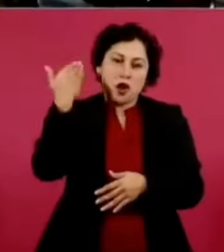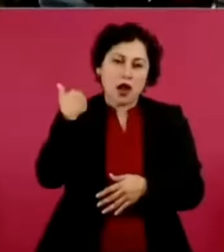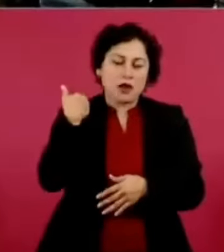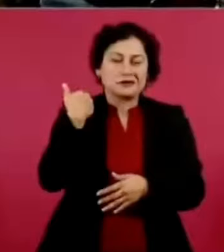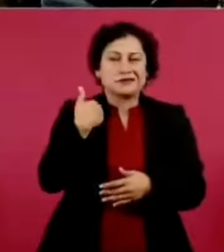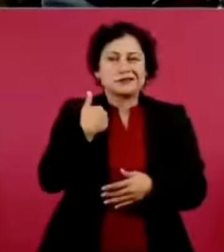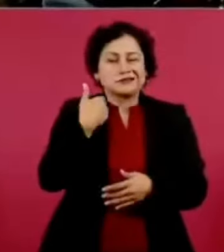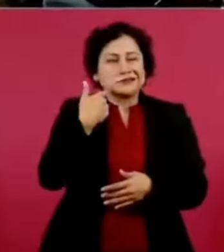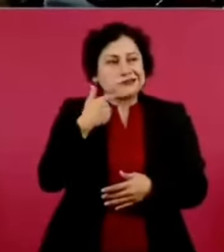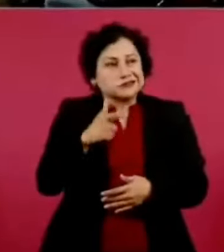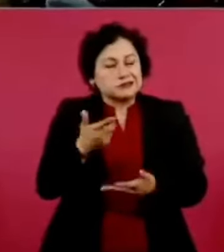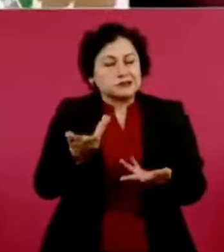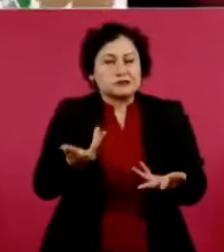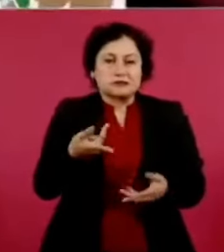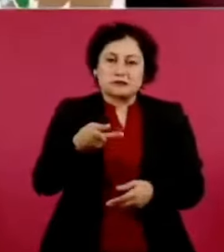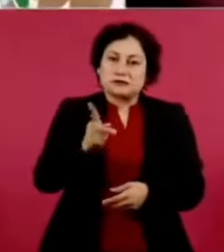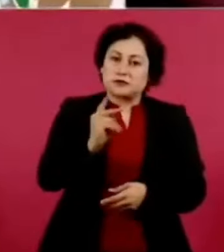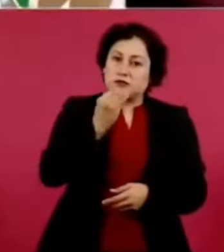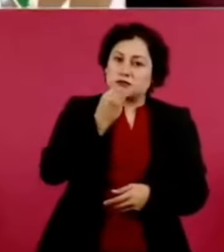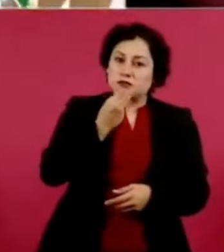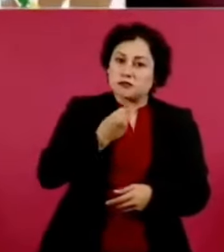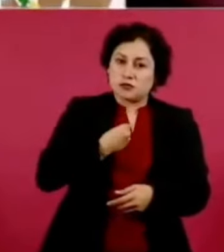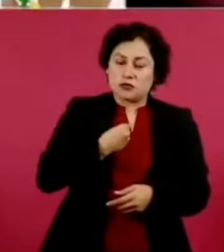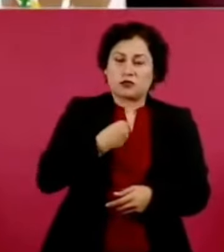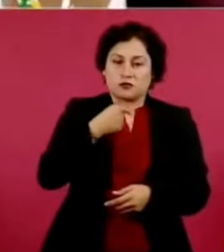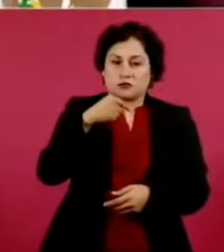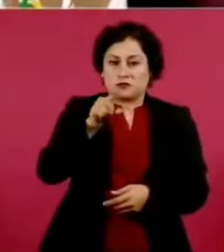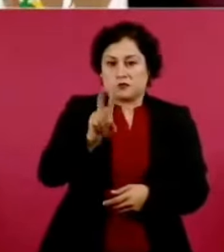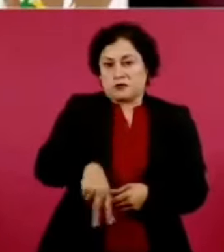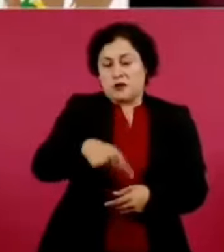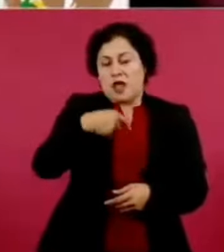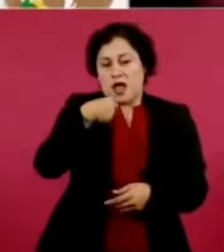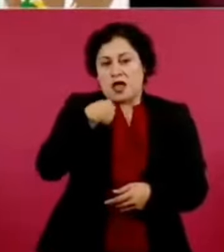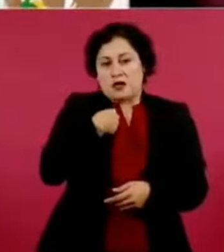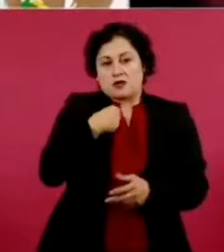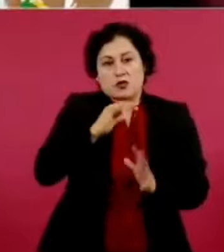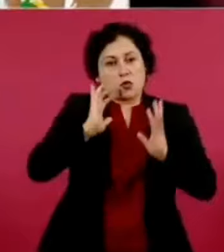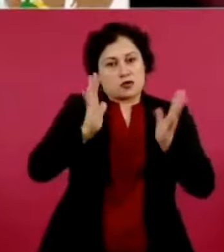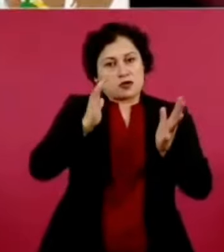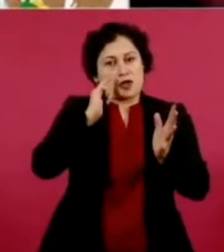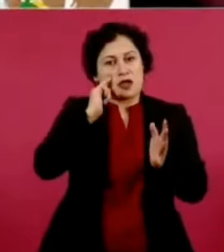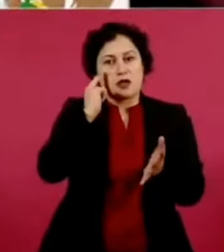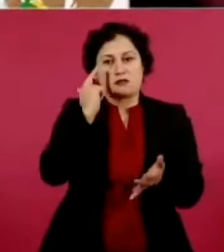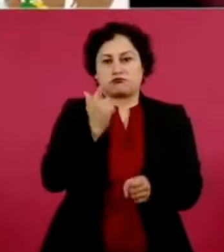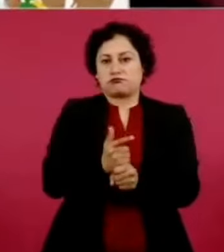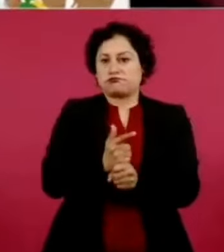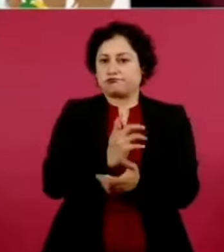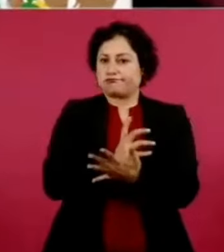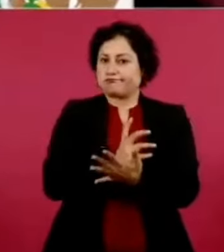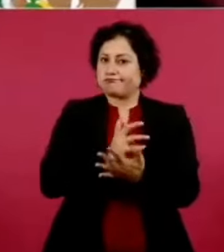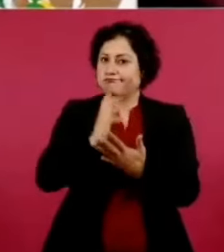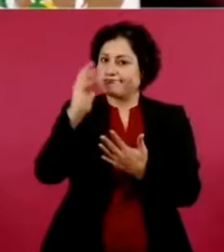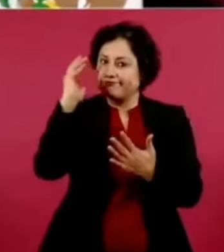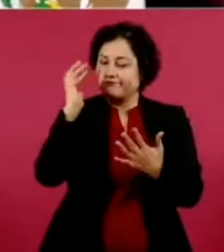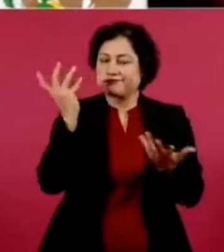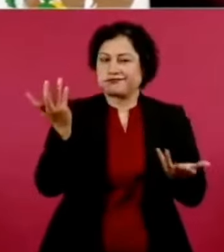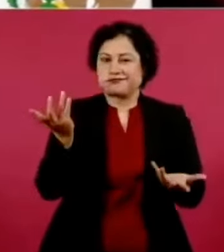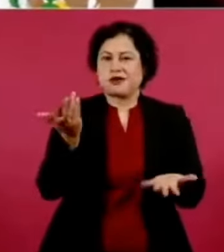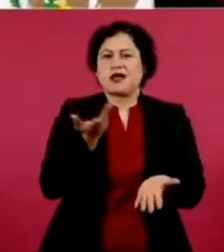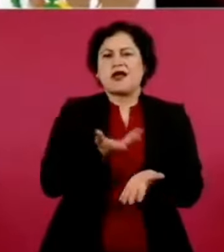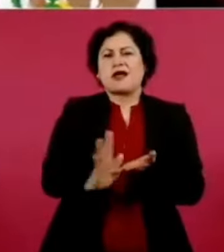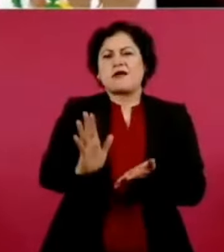porque es un exceso. Además, deberían de cuidar